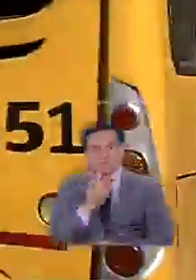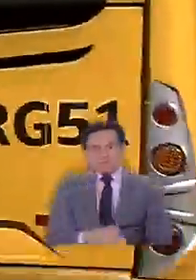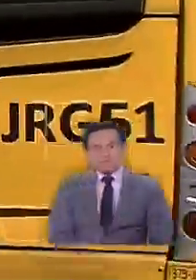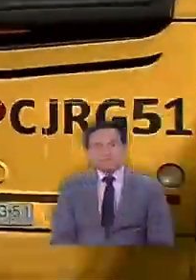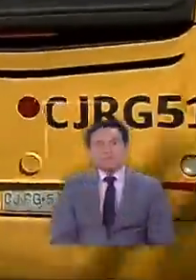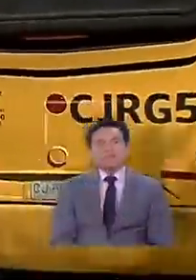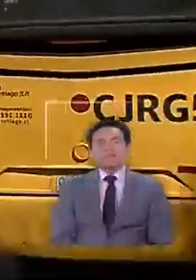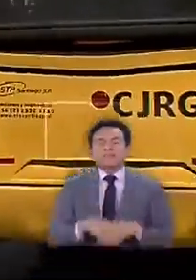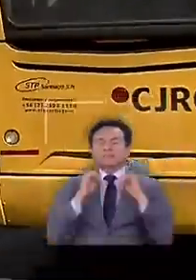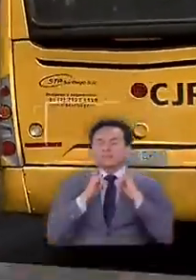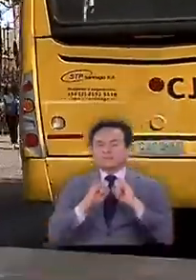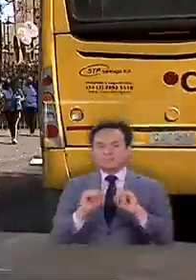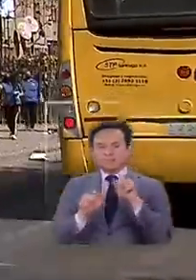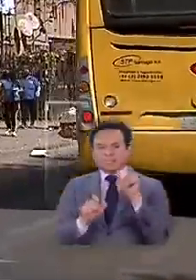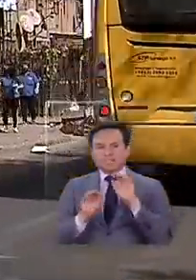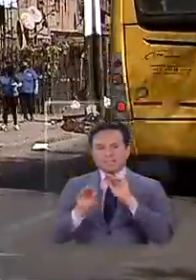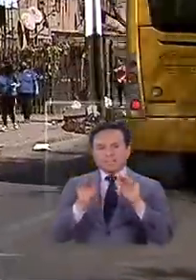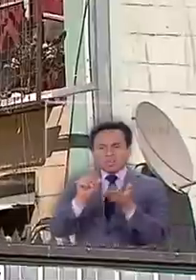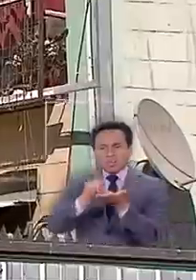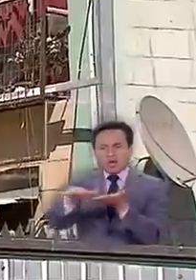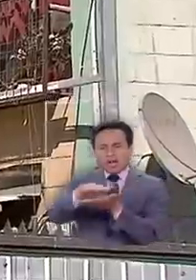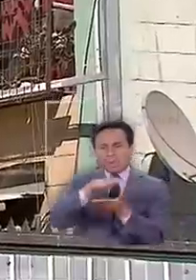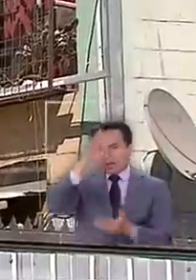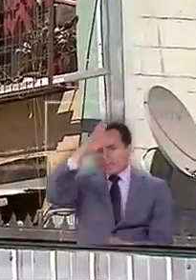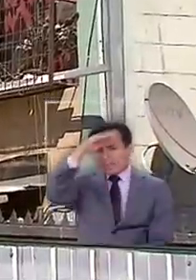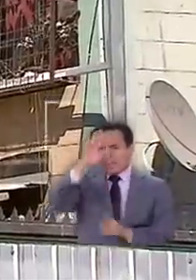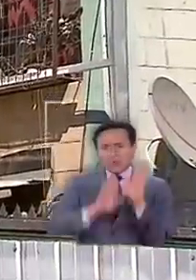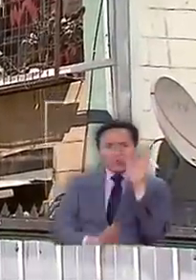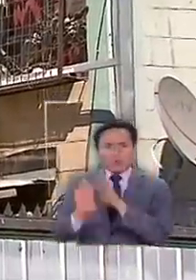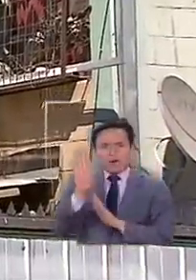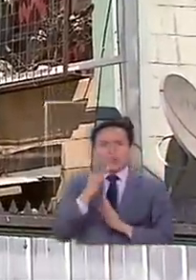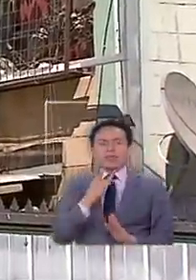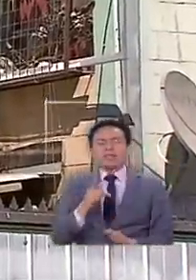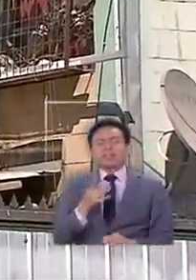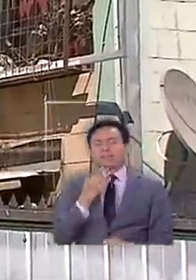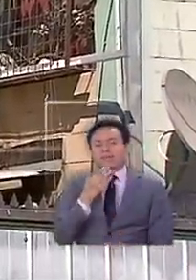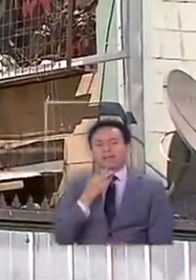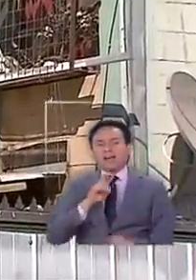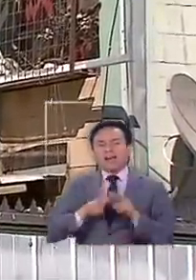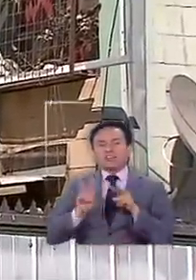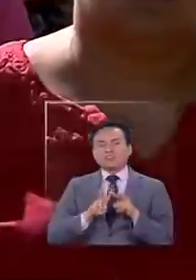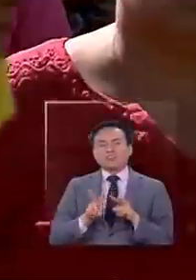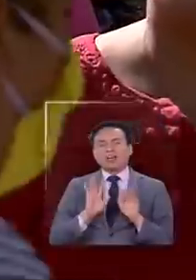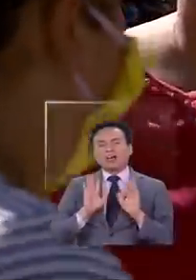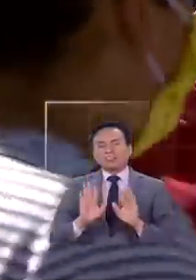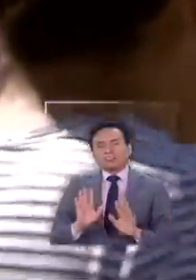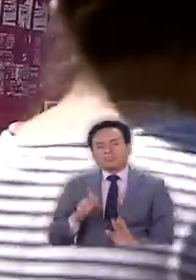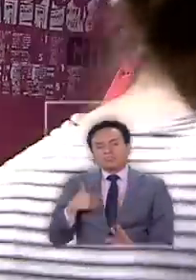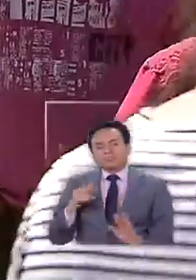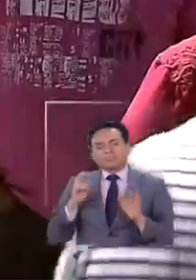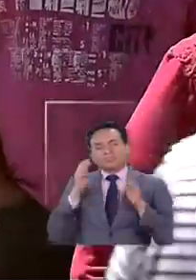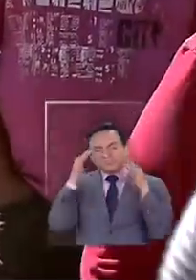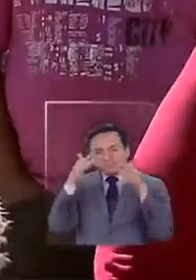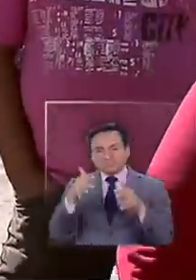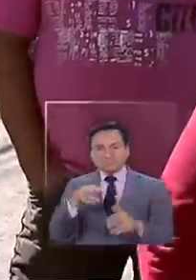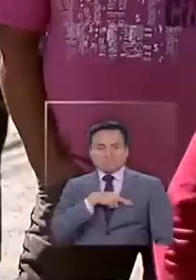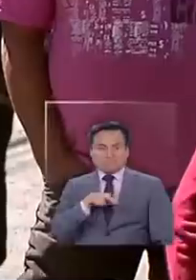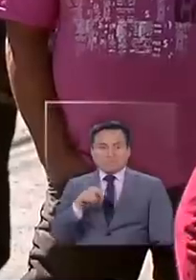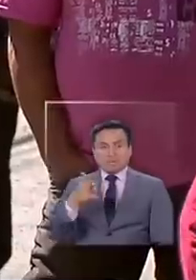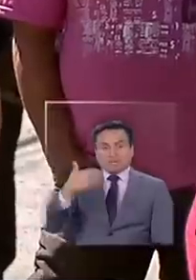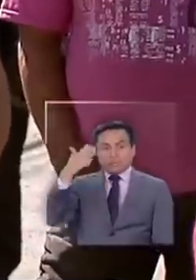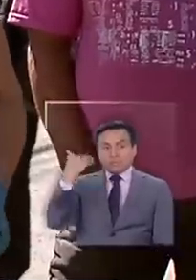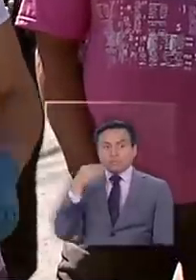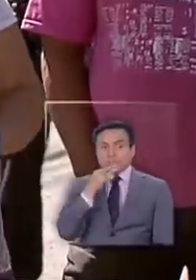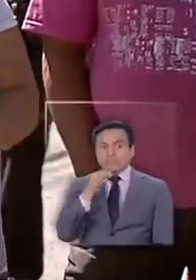La noticia puso en alerta esta zona de Puente Alto, más aún por uno de los actos caritativos del religioso. Hace un tiempo,